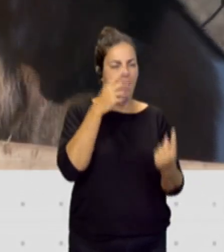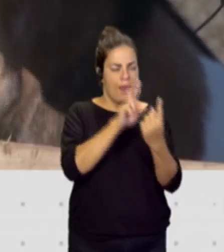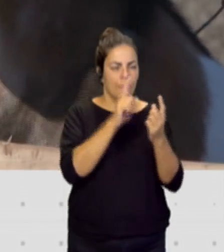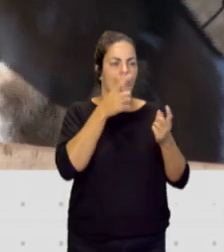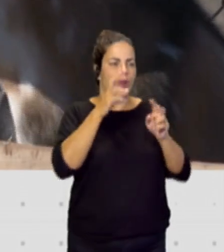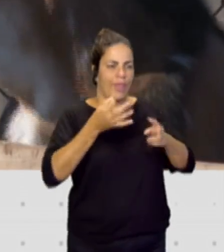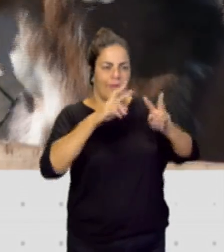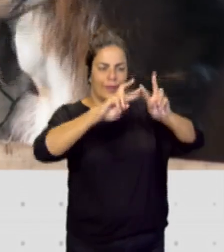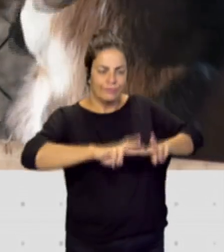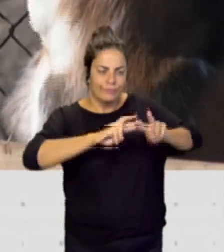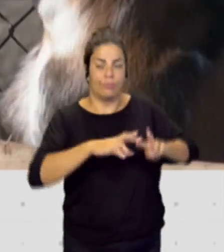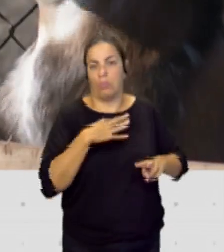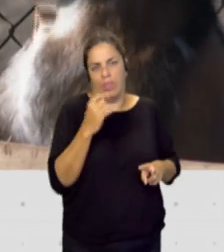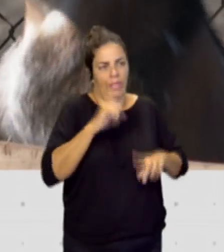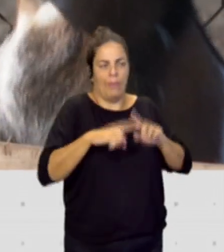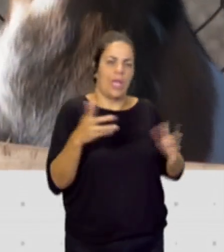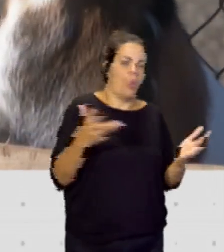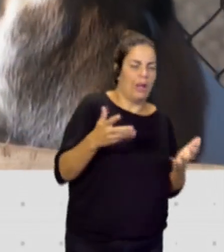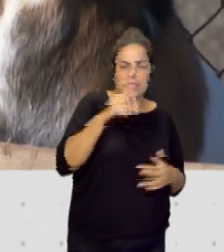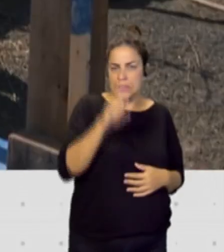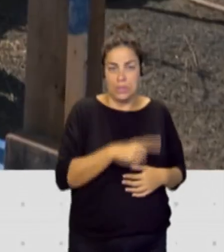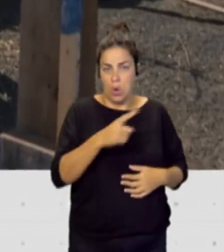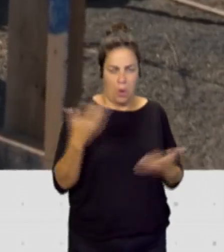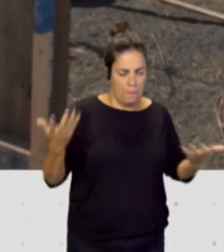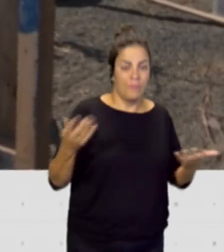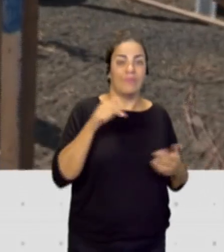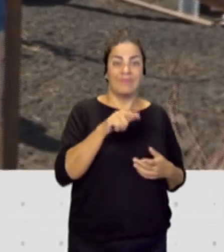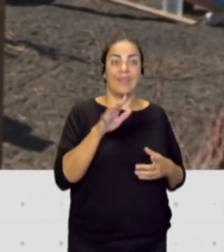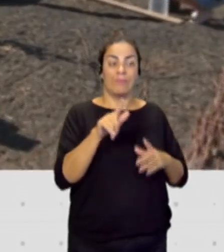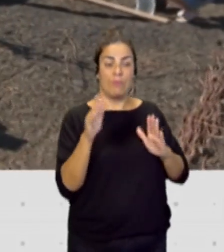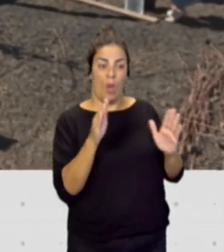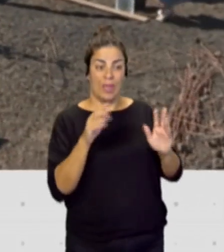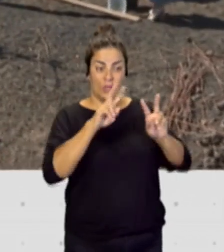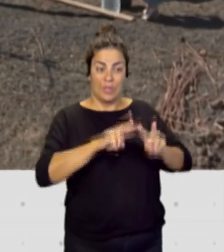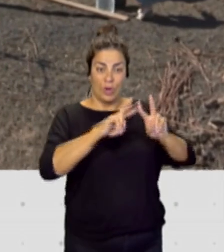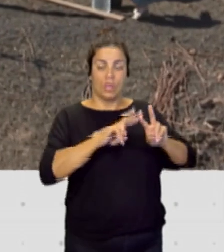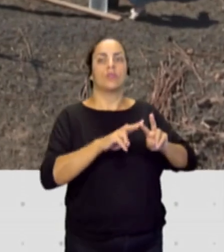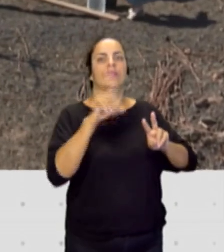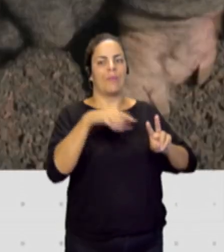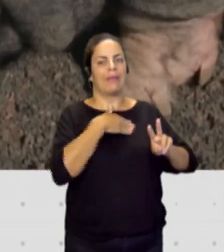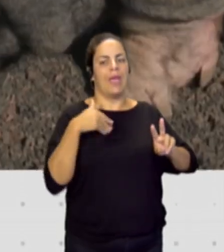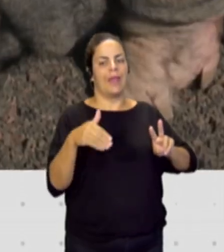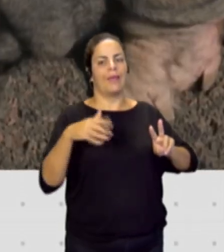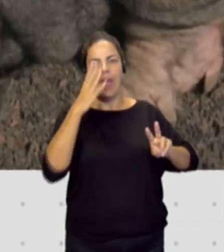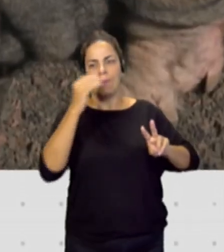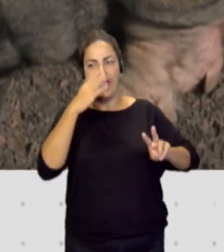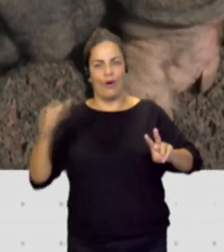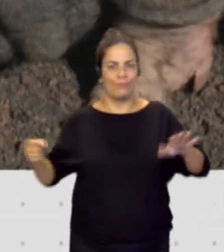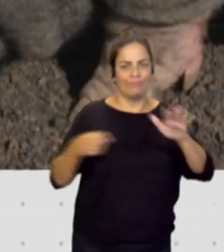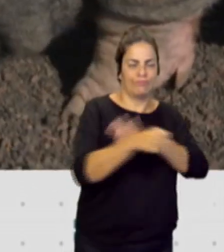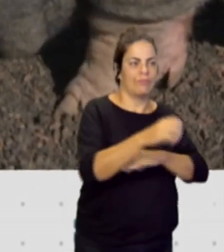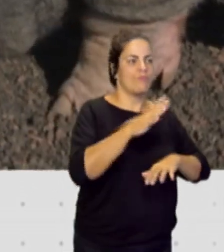exploración, ya sea de urgencias o no de urgencias, en esa exploración se pretende que también el animal pueda estar para aportar seguridad al